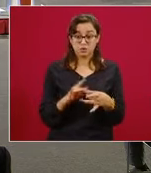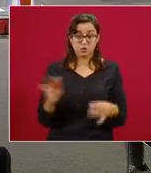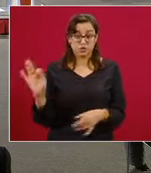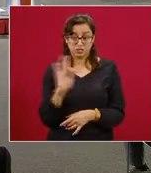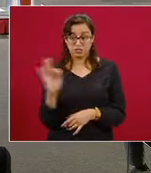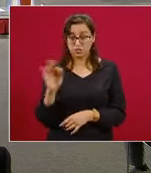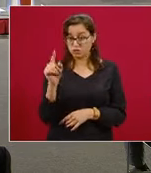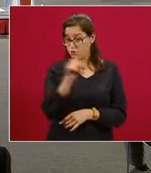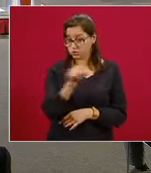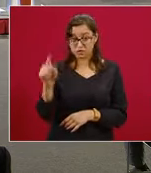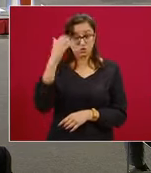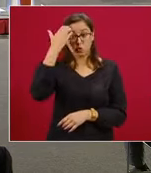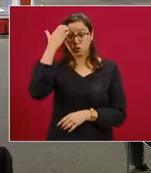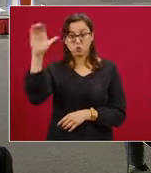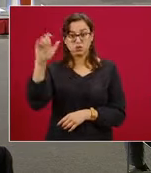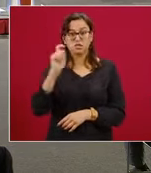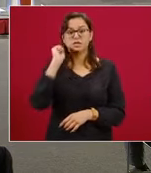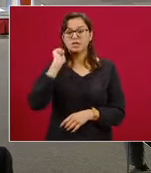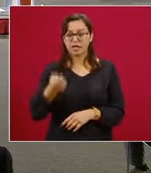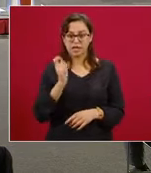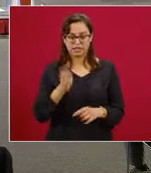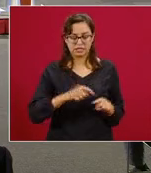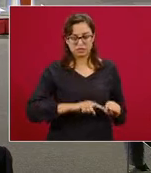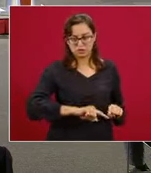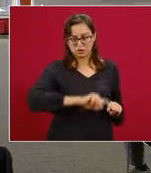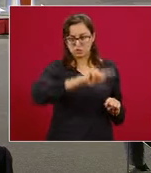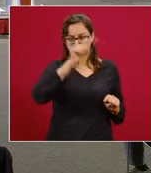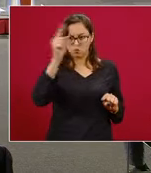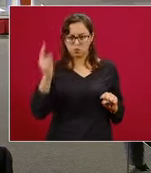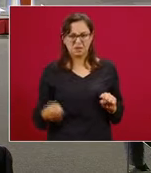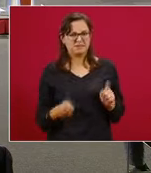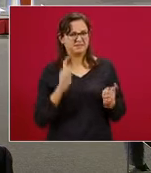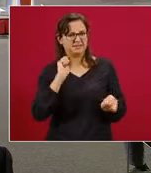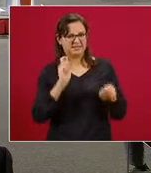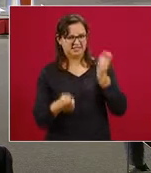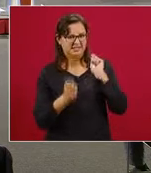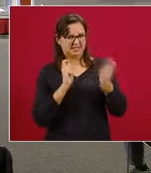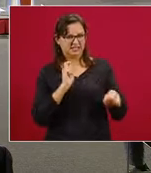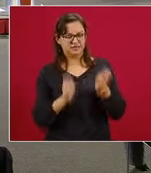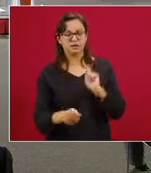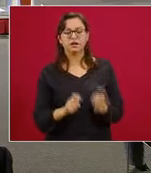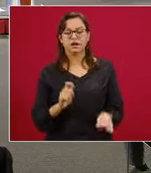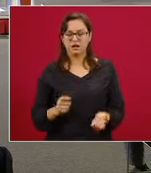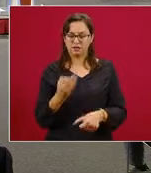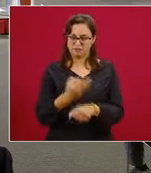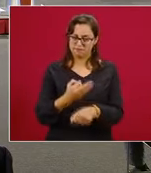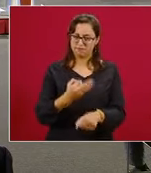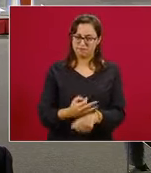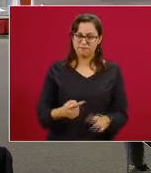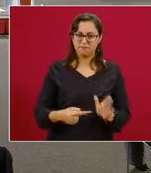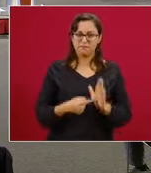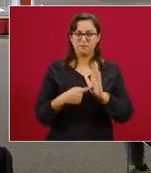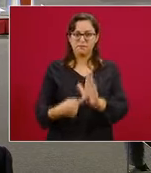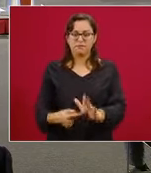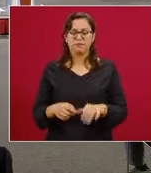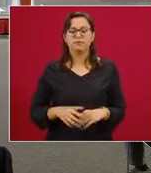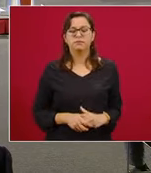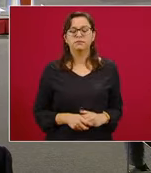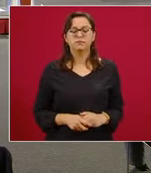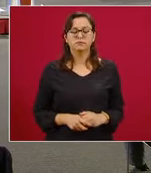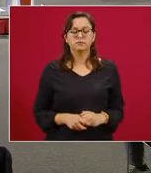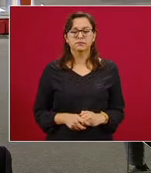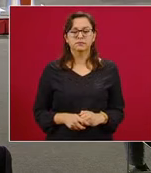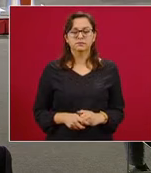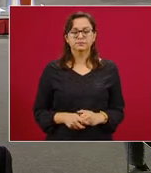familiarizada con las curvas epidémicas cómo se interpretan o cómo se visualizan las curvas epidémicas. La curva epidémica es una de